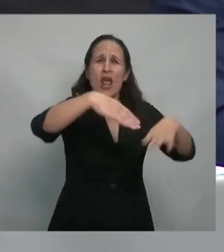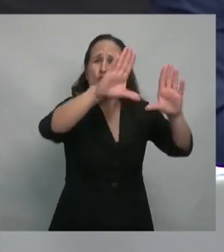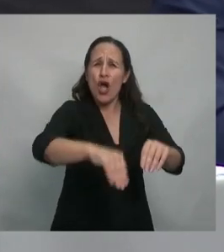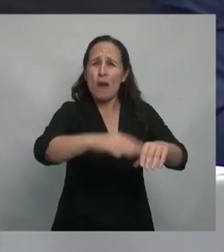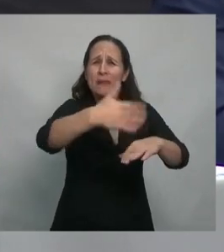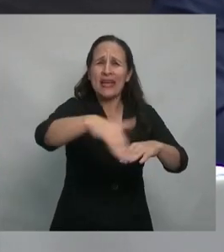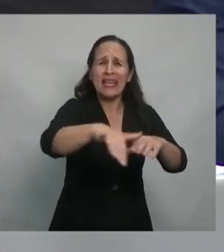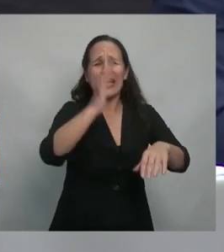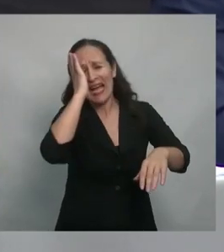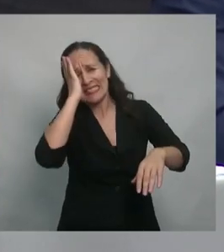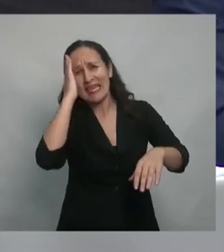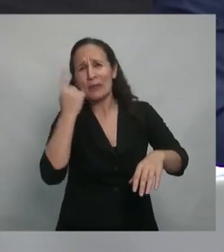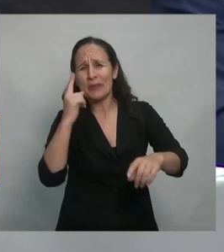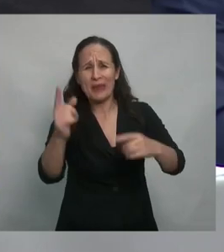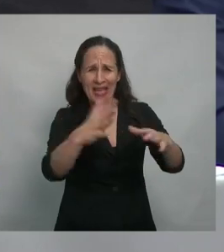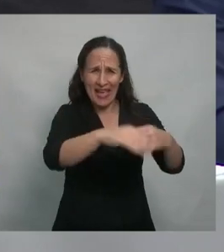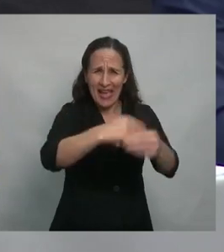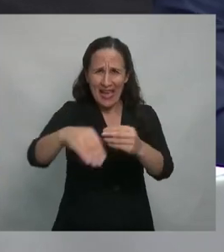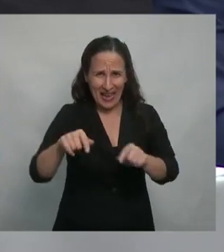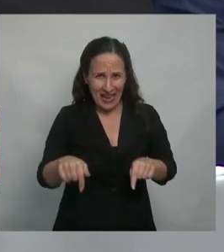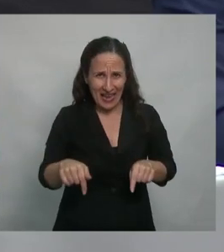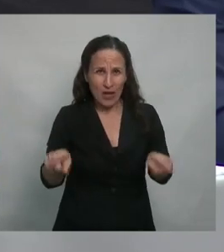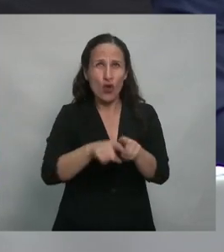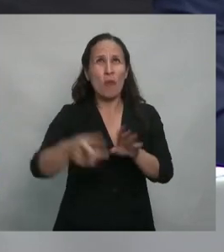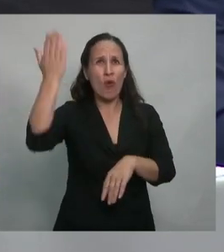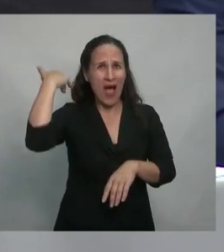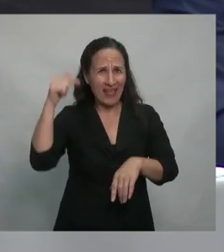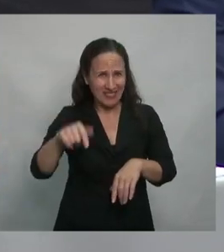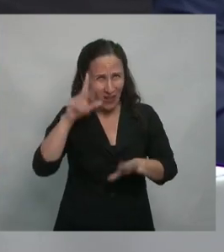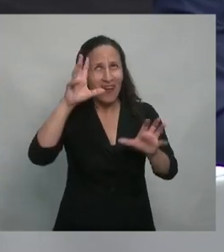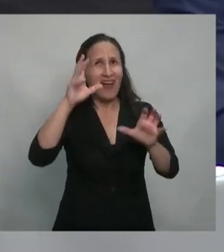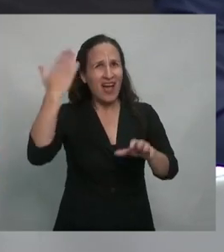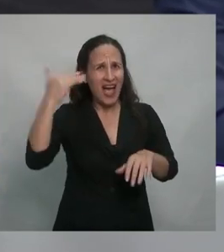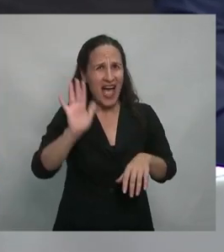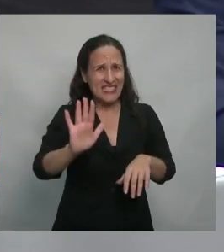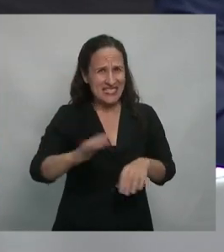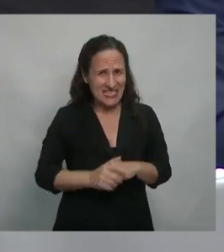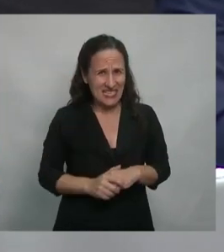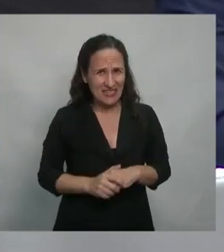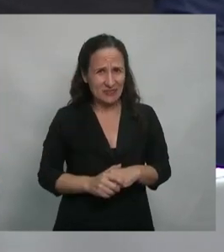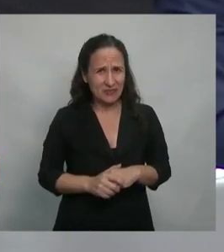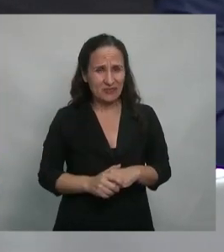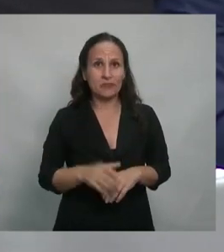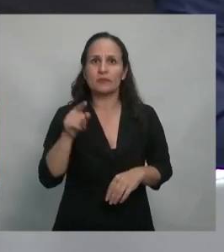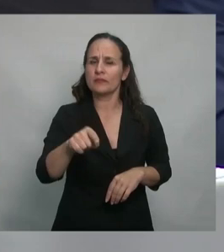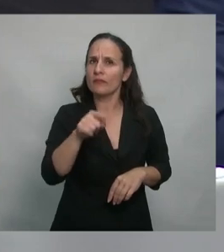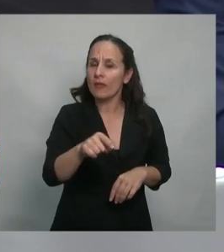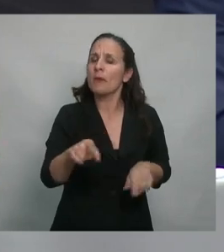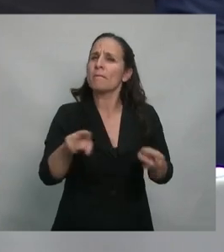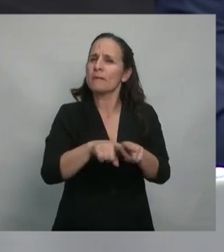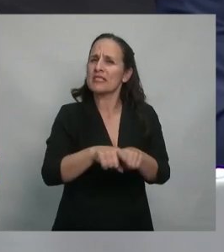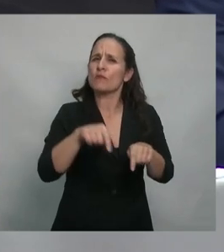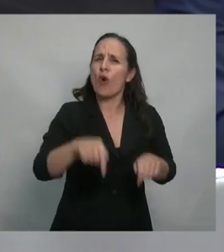durmiendo en la calle, como está sucediendo ahora. Directamente vinculado también a la creciente